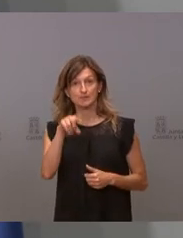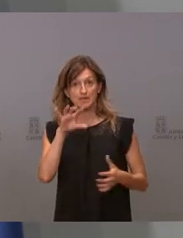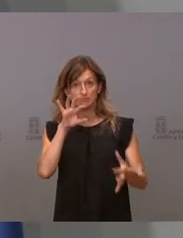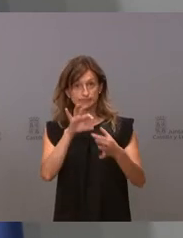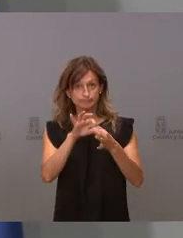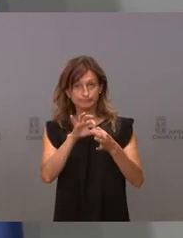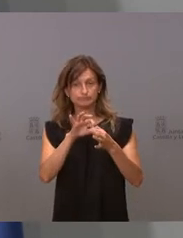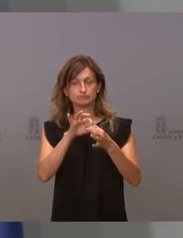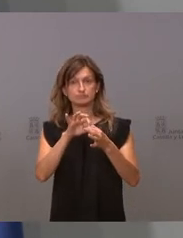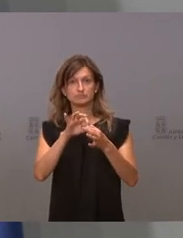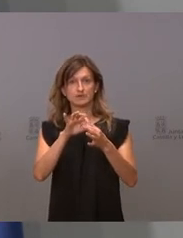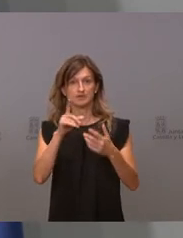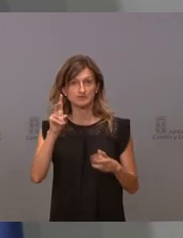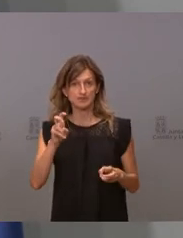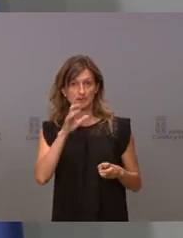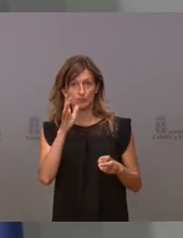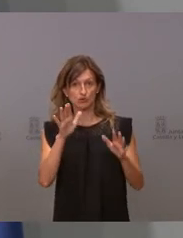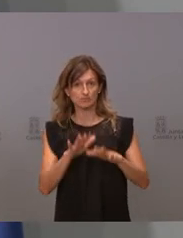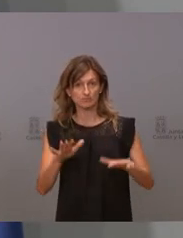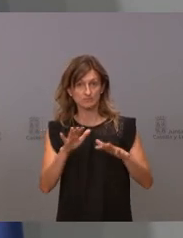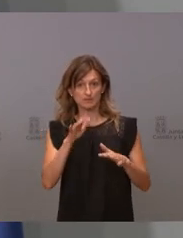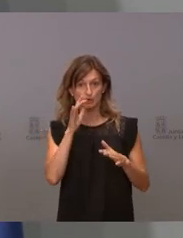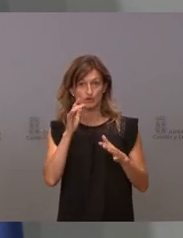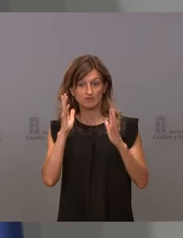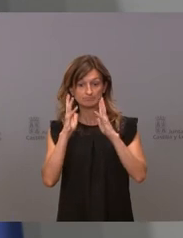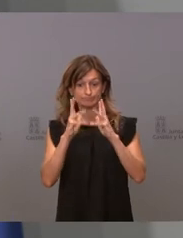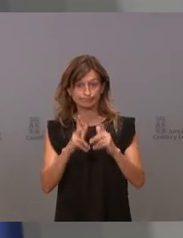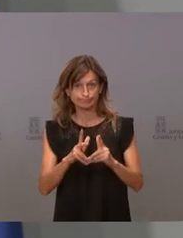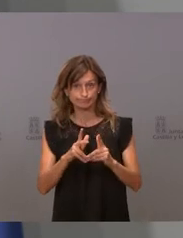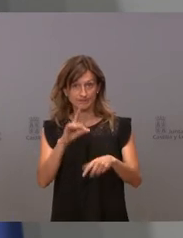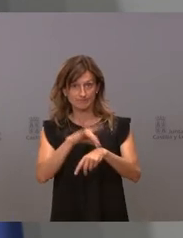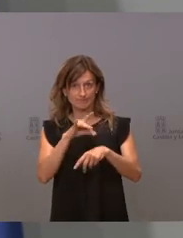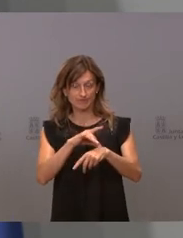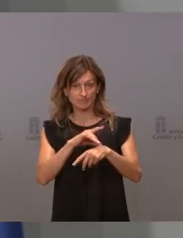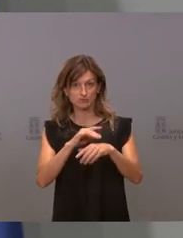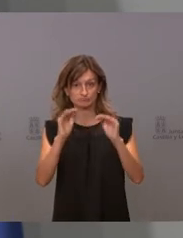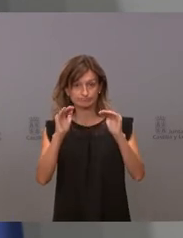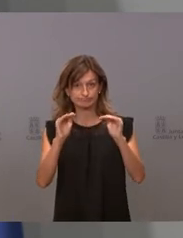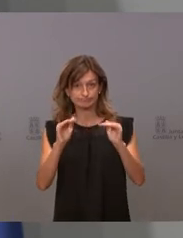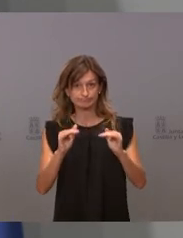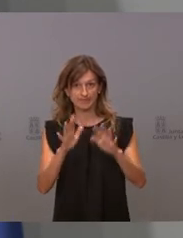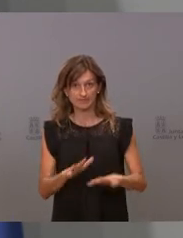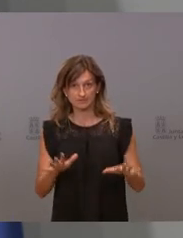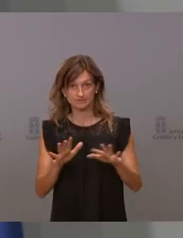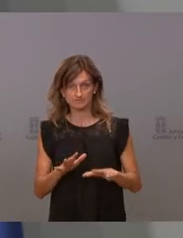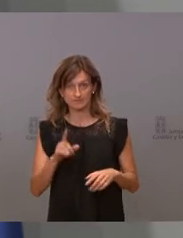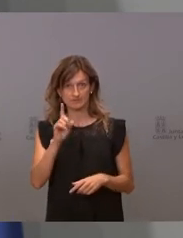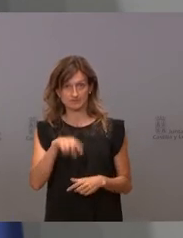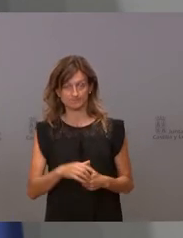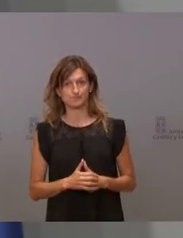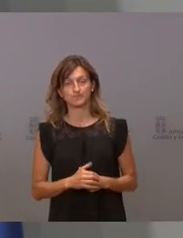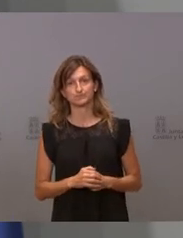con la lentitud en el descenso de la incidencia y la lentitud en el descenso de la ocupación.